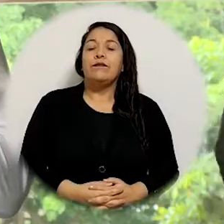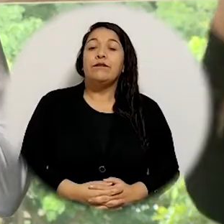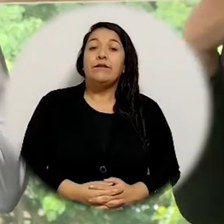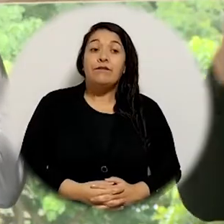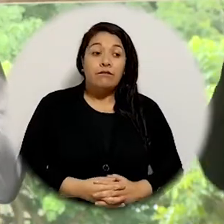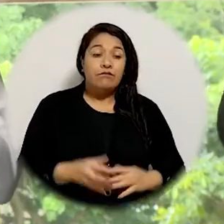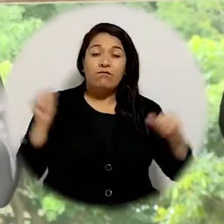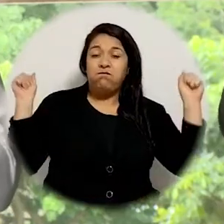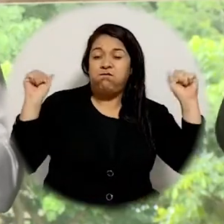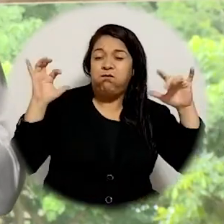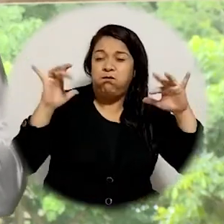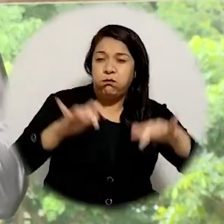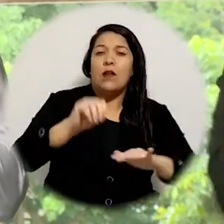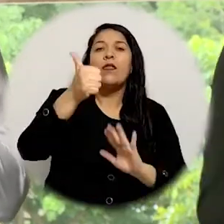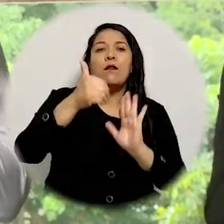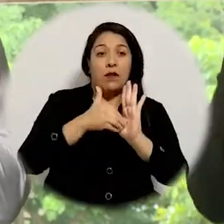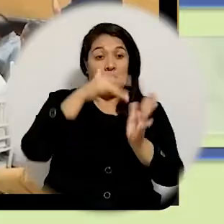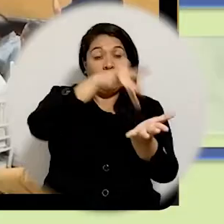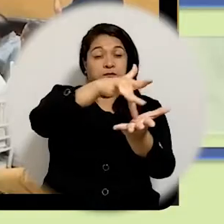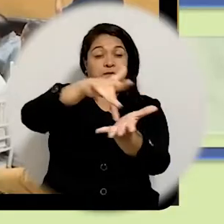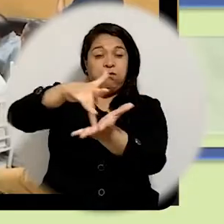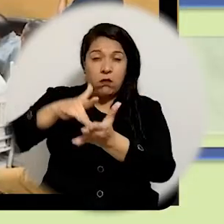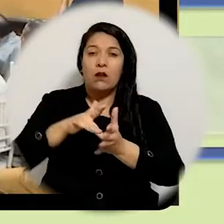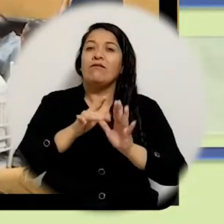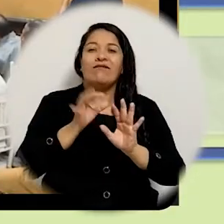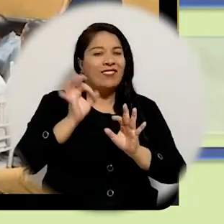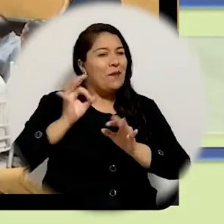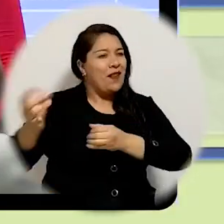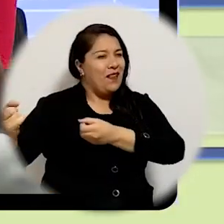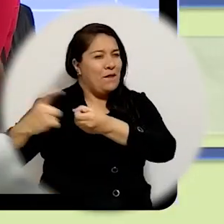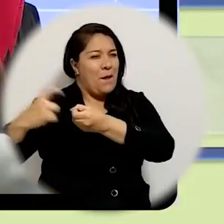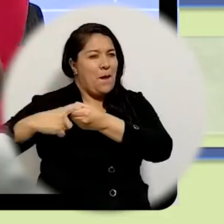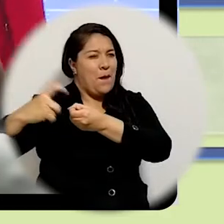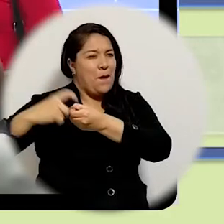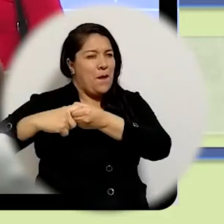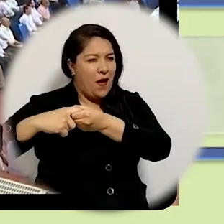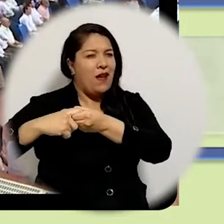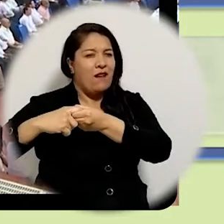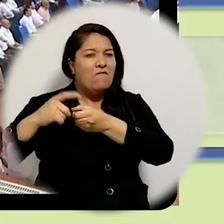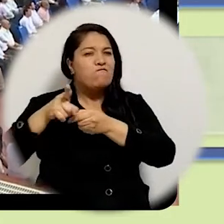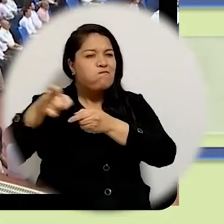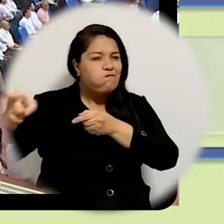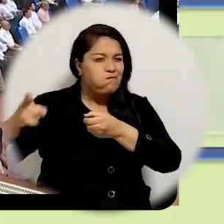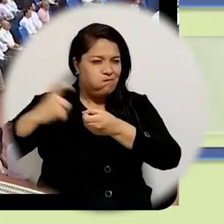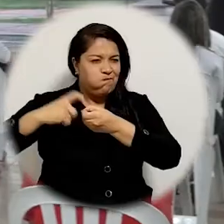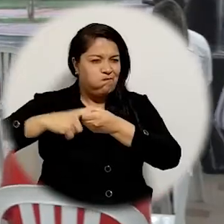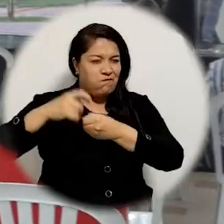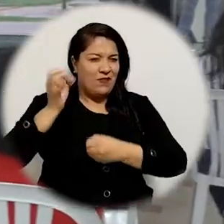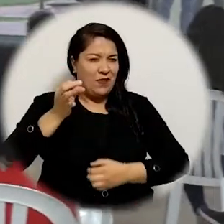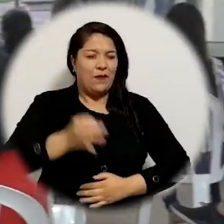con más de 10 mil asistentes presenciales pero también siempre con la asistencia virtual